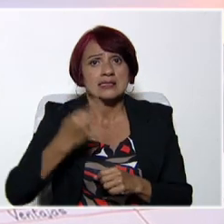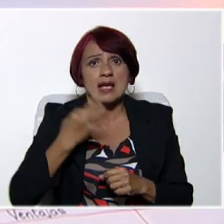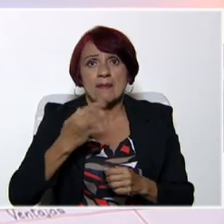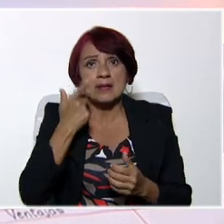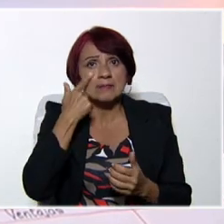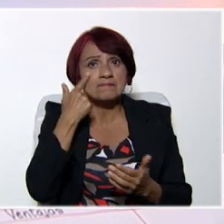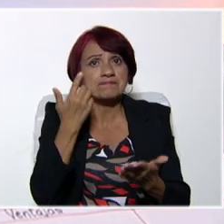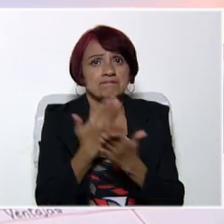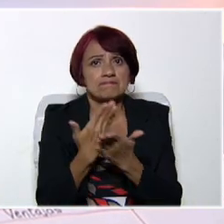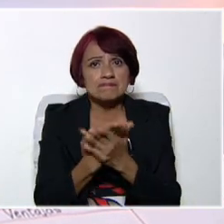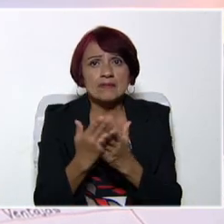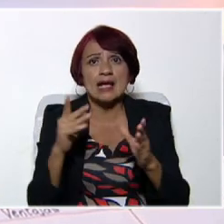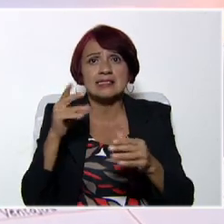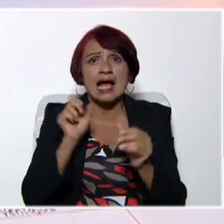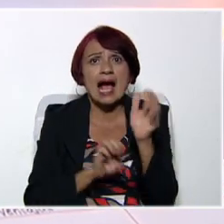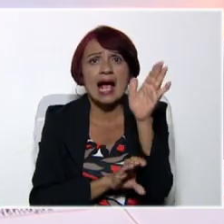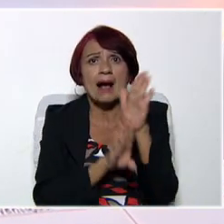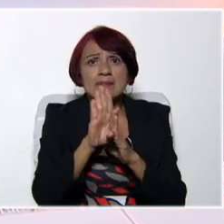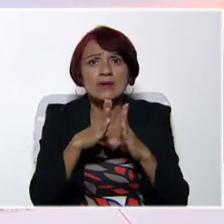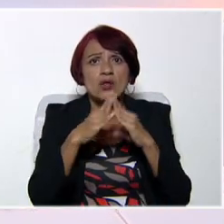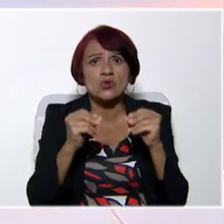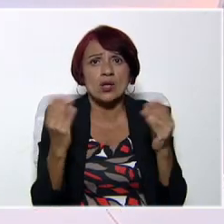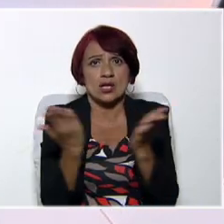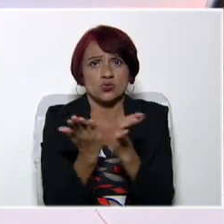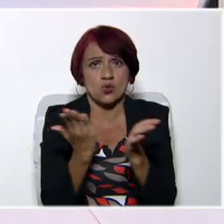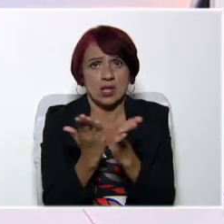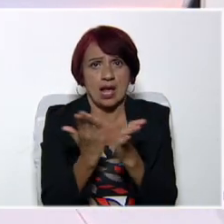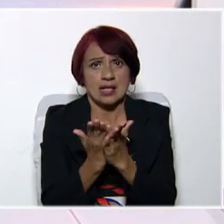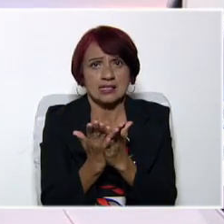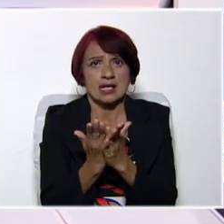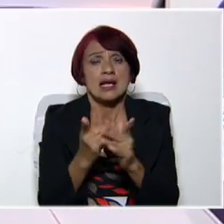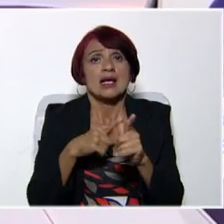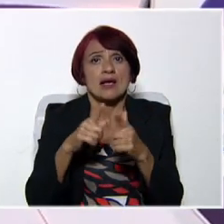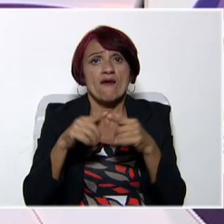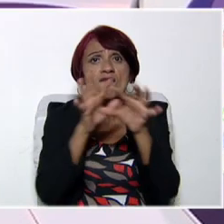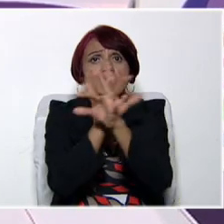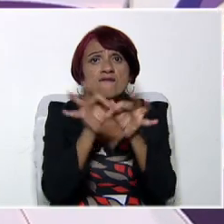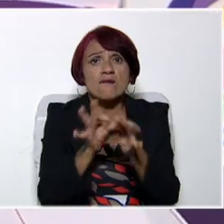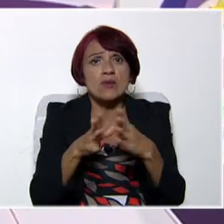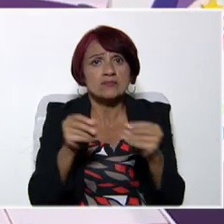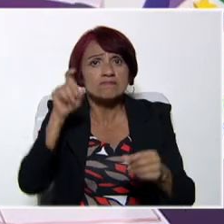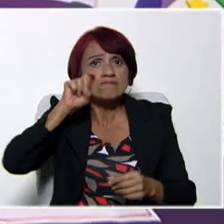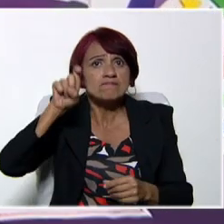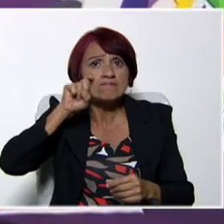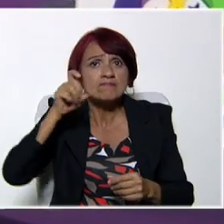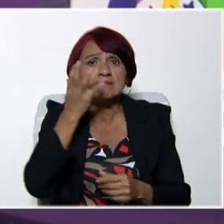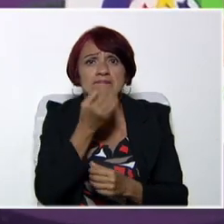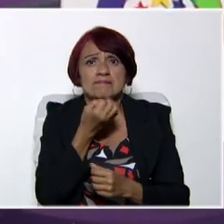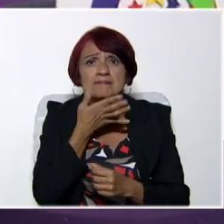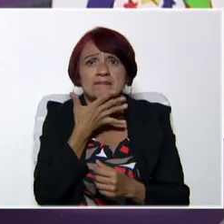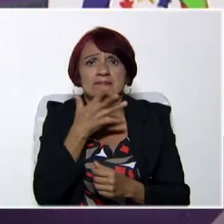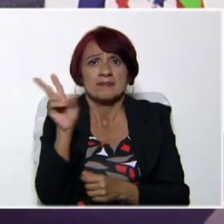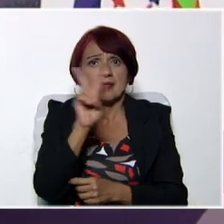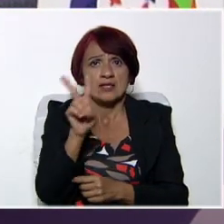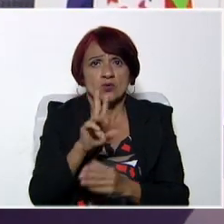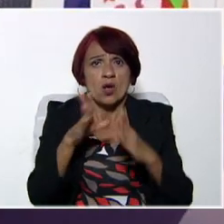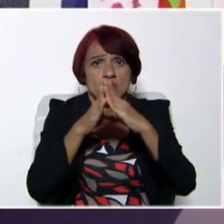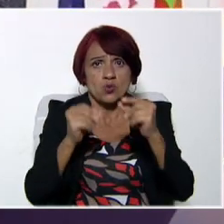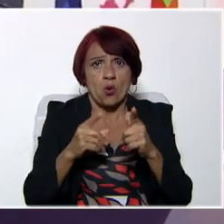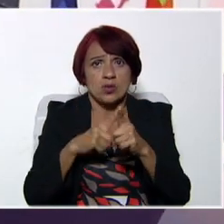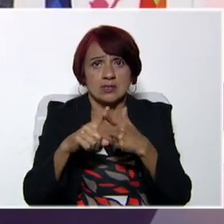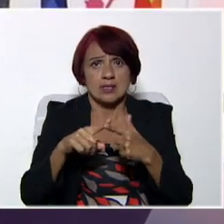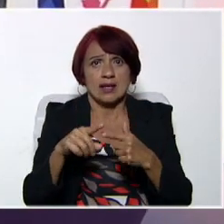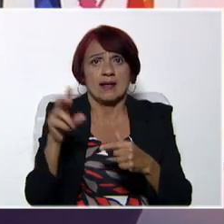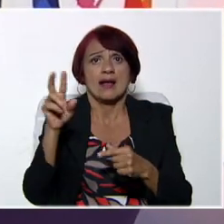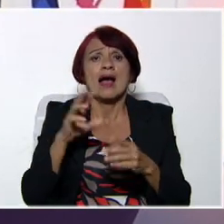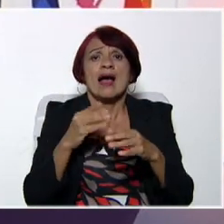tomando en cuenta esas capacidades que tienen nuestros estudiantes y que forman parte de este bellísimo país que constituye